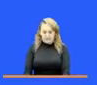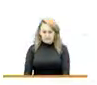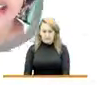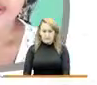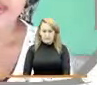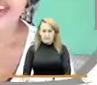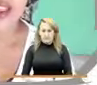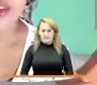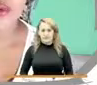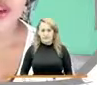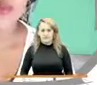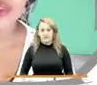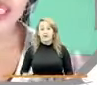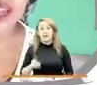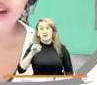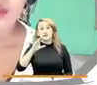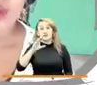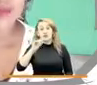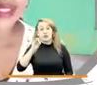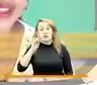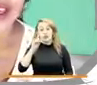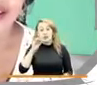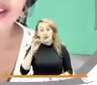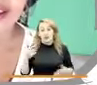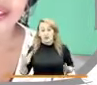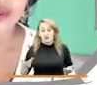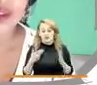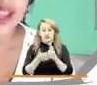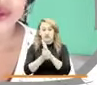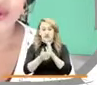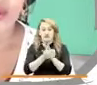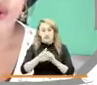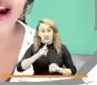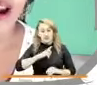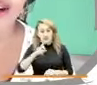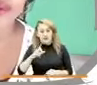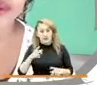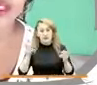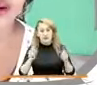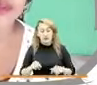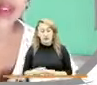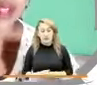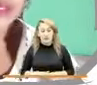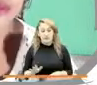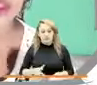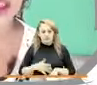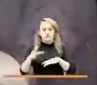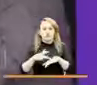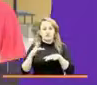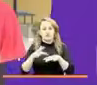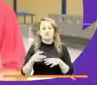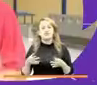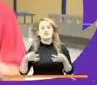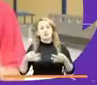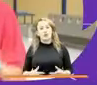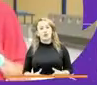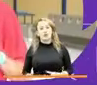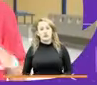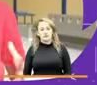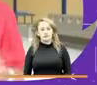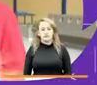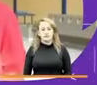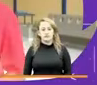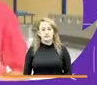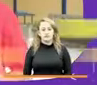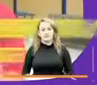El Sacúdete ayudó a impulsar mi capacidad de liderazgo y ayudó a impulsar la seguridad. El nombre